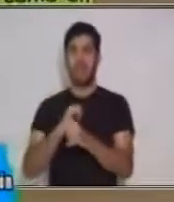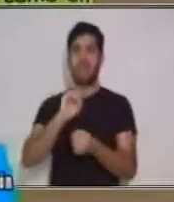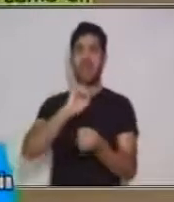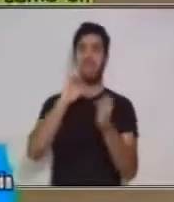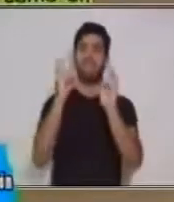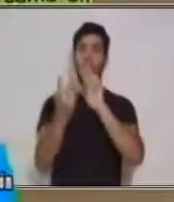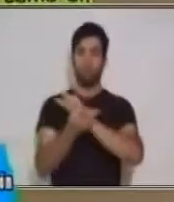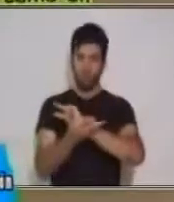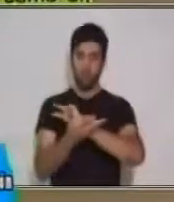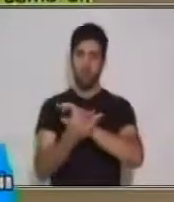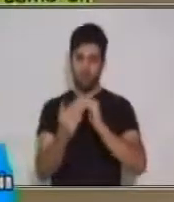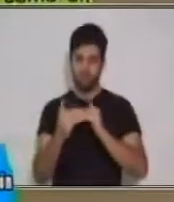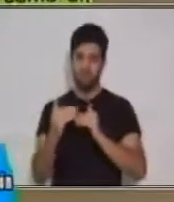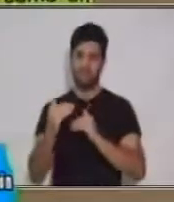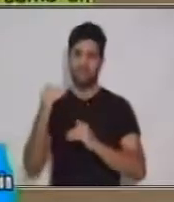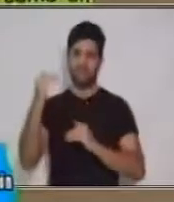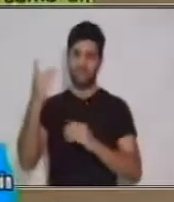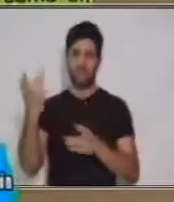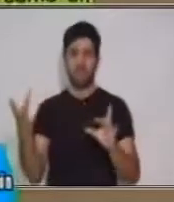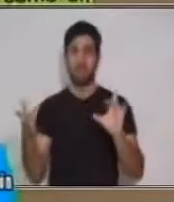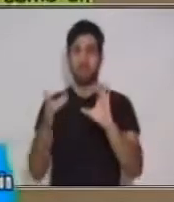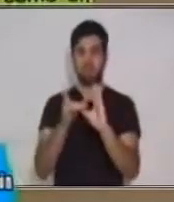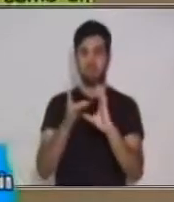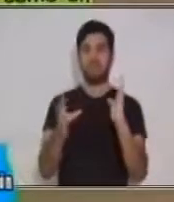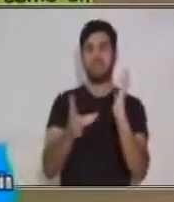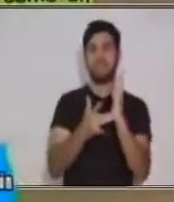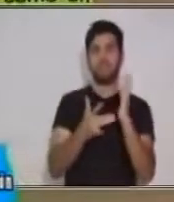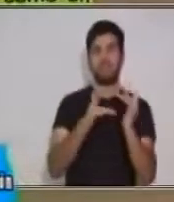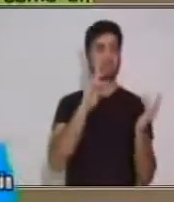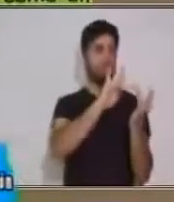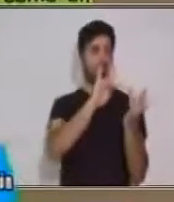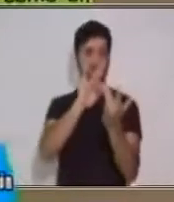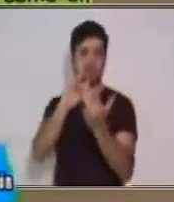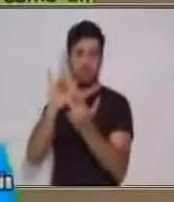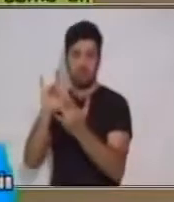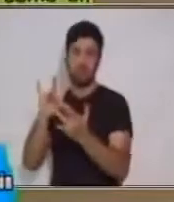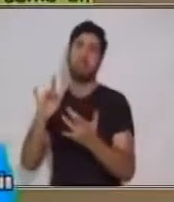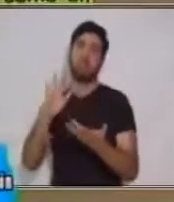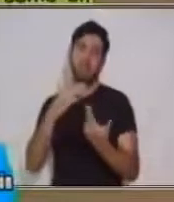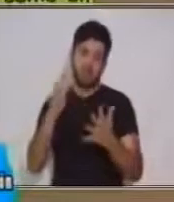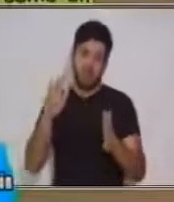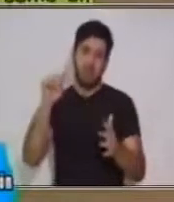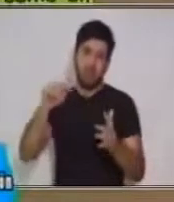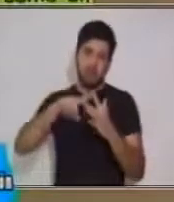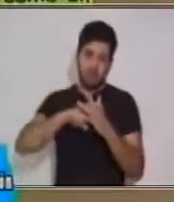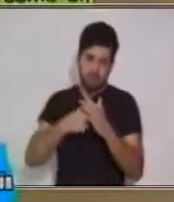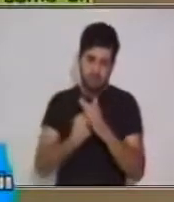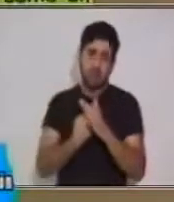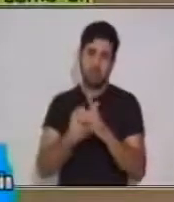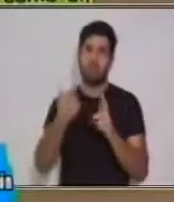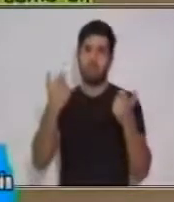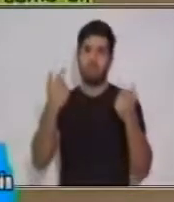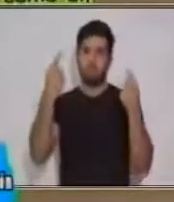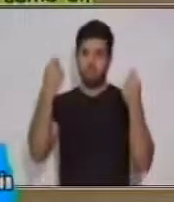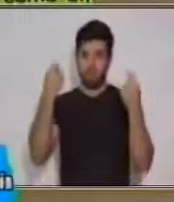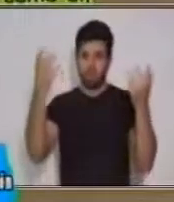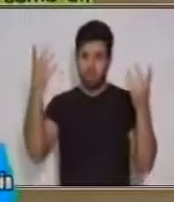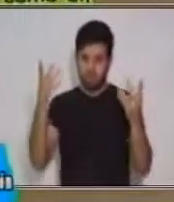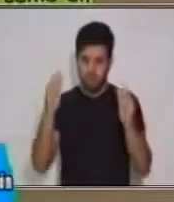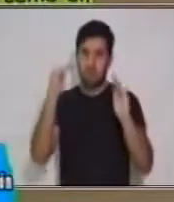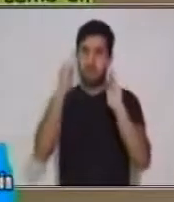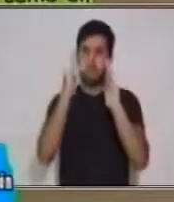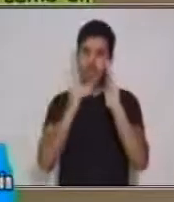permanente para muchos ya es una realidad, y la reducción de costos en los servicios.